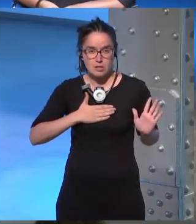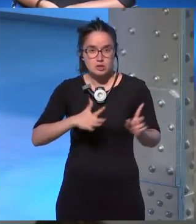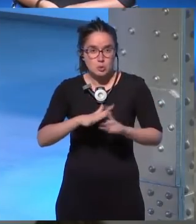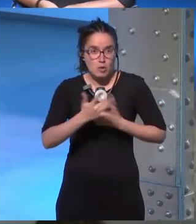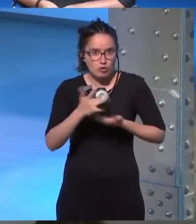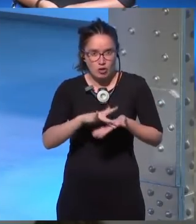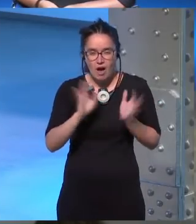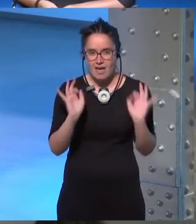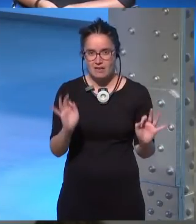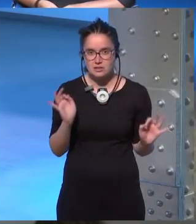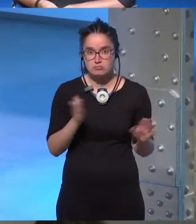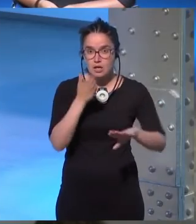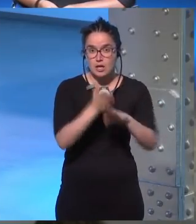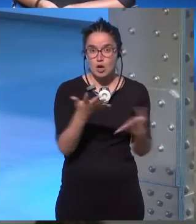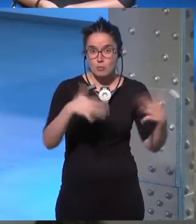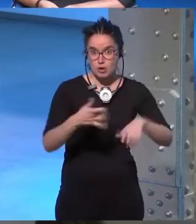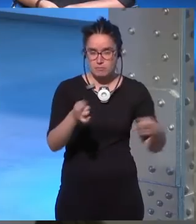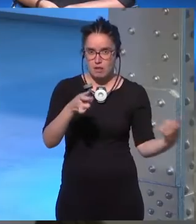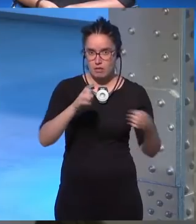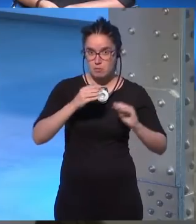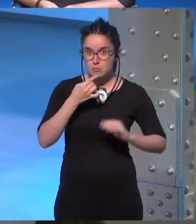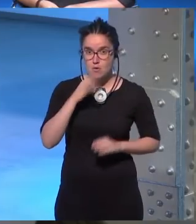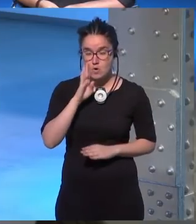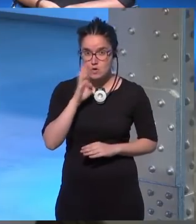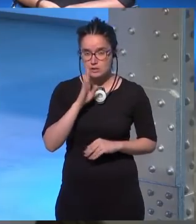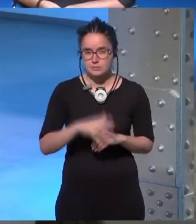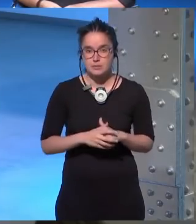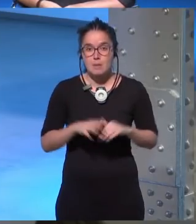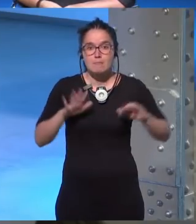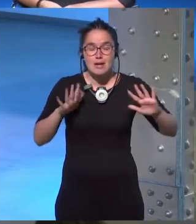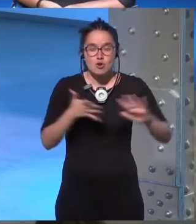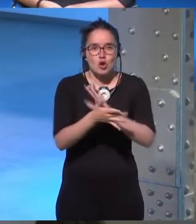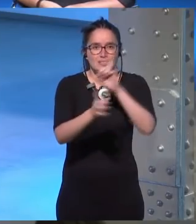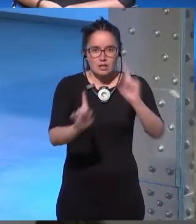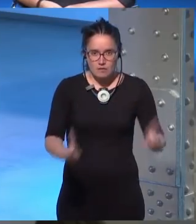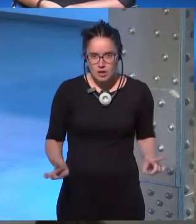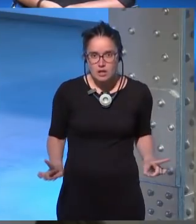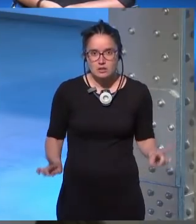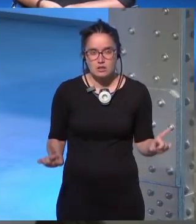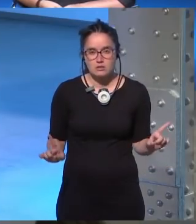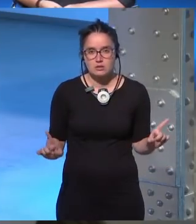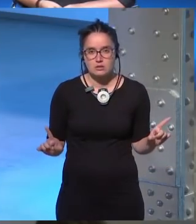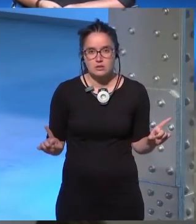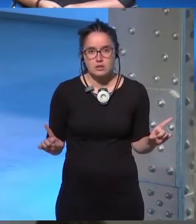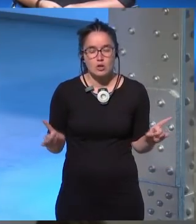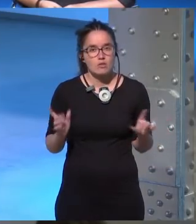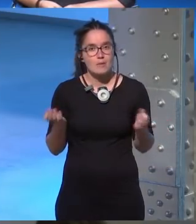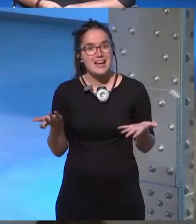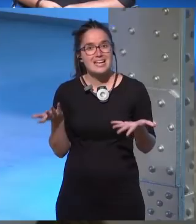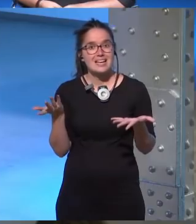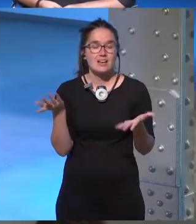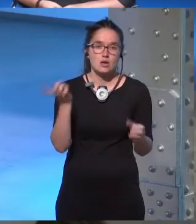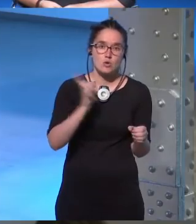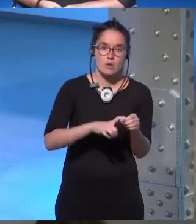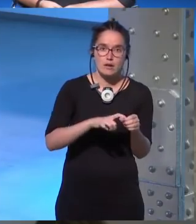mi caso lo ha sido acudir a este tipo de convenciones pero eso no quiere decir que no puedas o que no tengas que incluir a